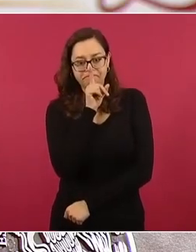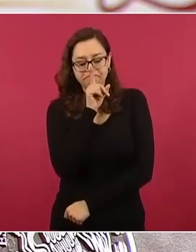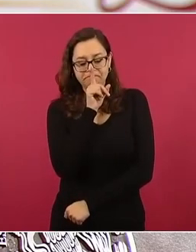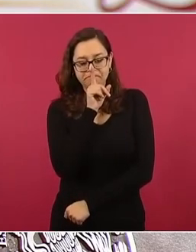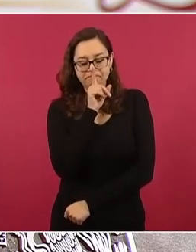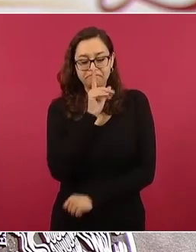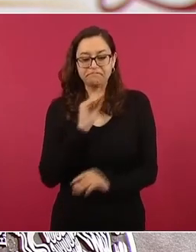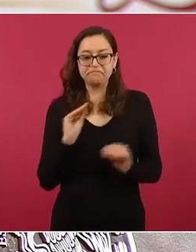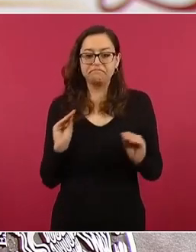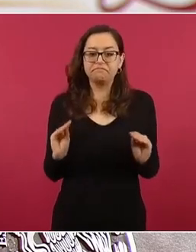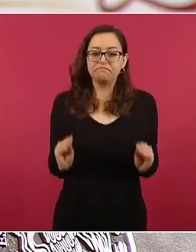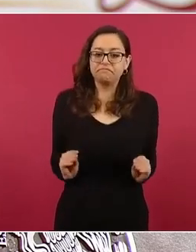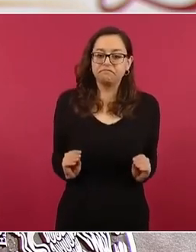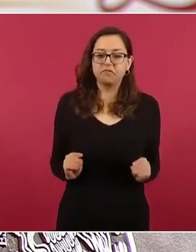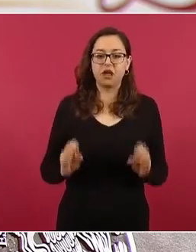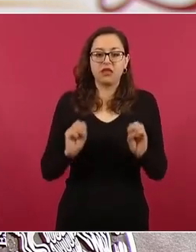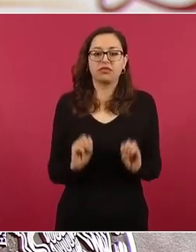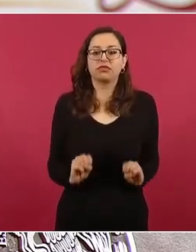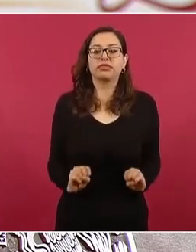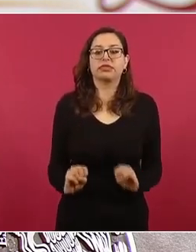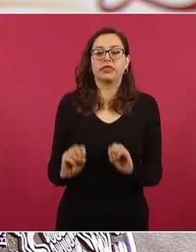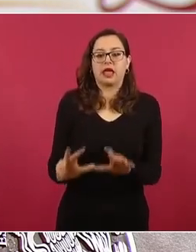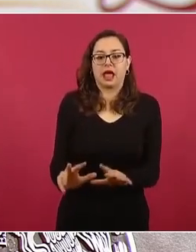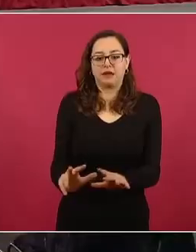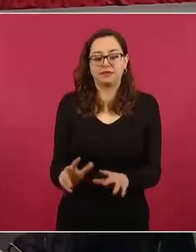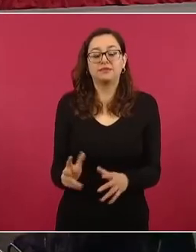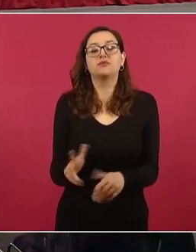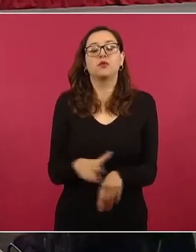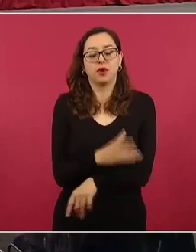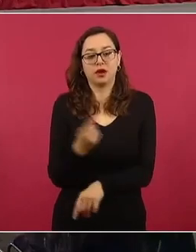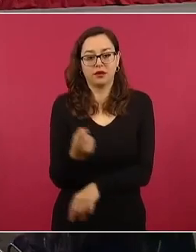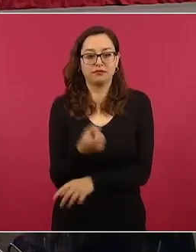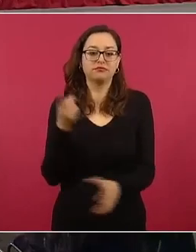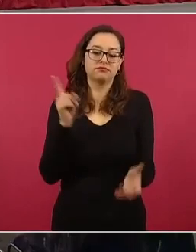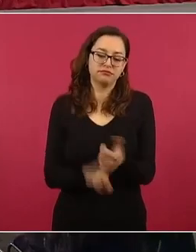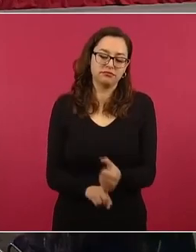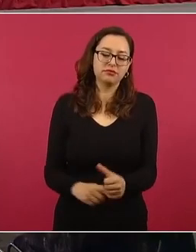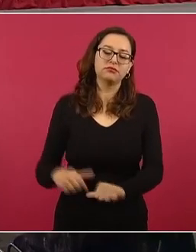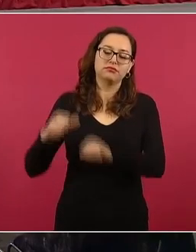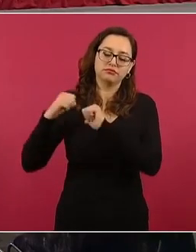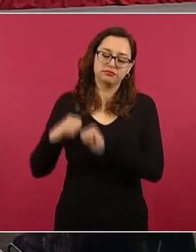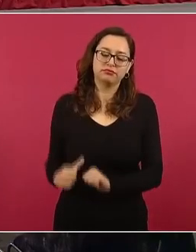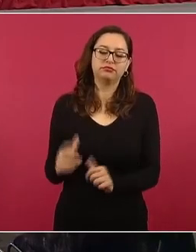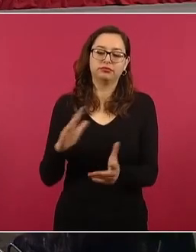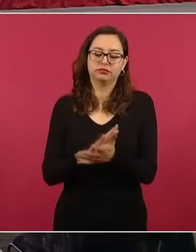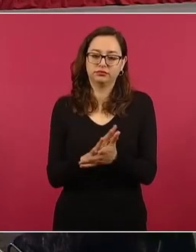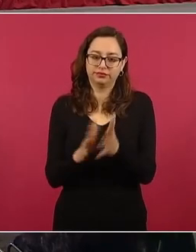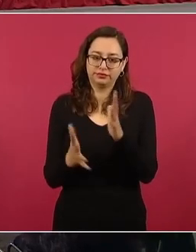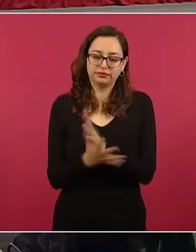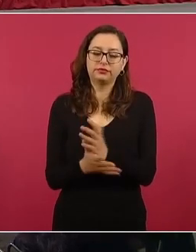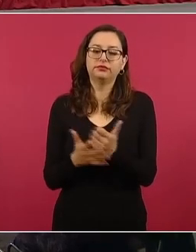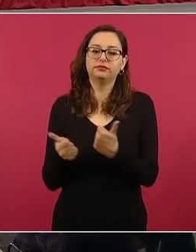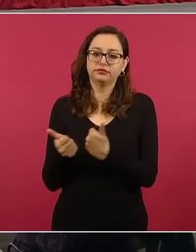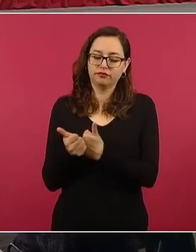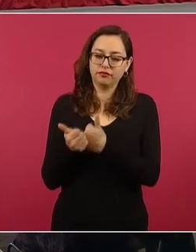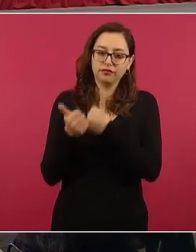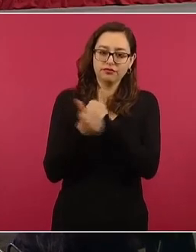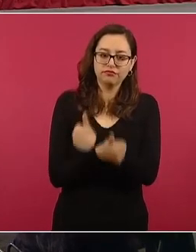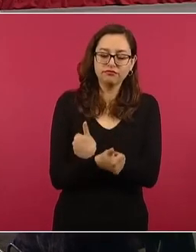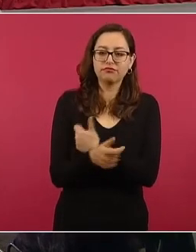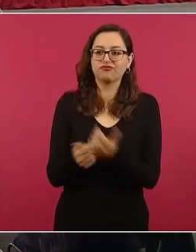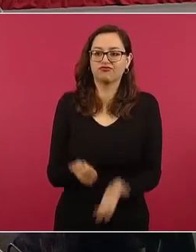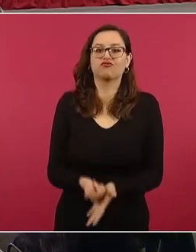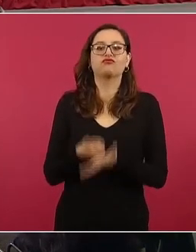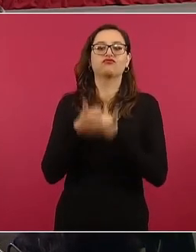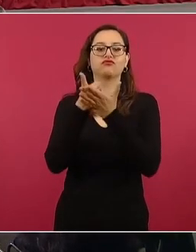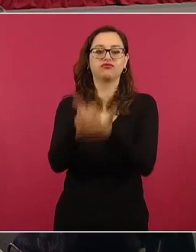o omisión o negligencia, sino el involucramiento de autoridades, de agentes del Estado en la desaparición